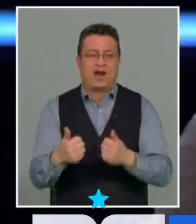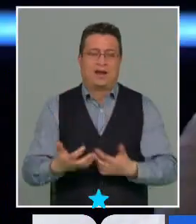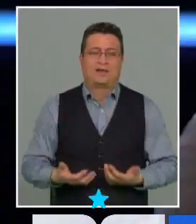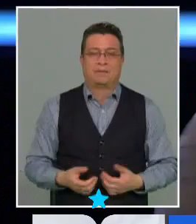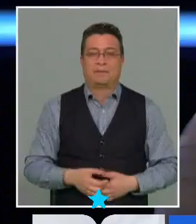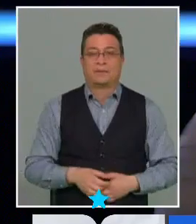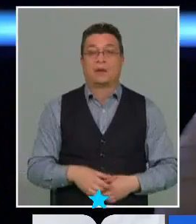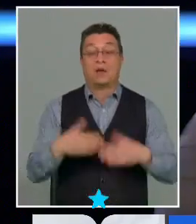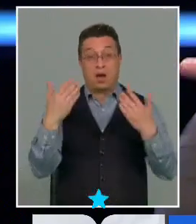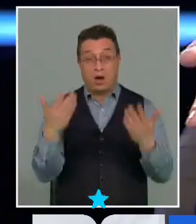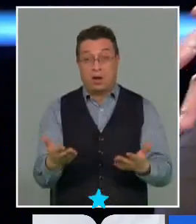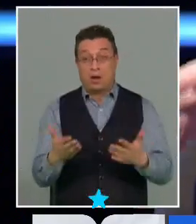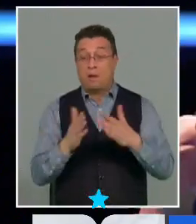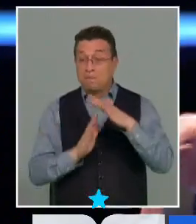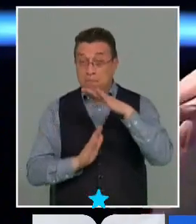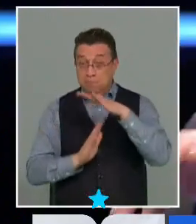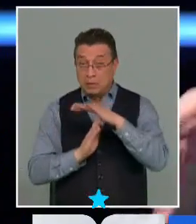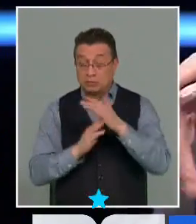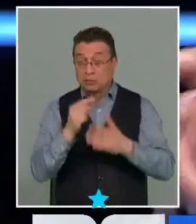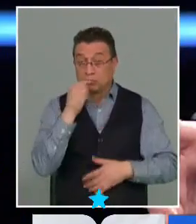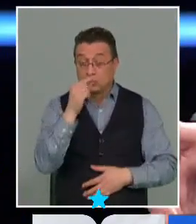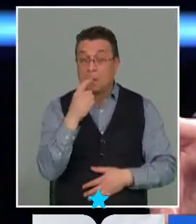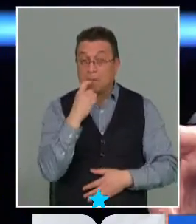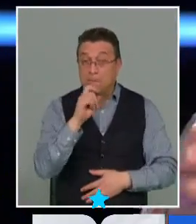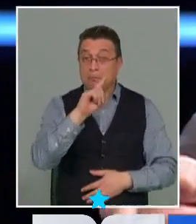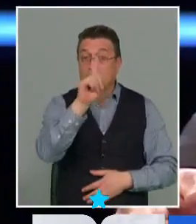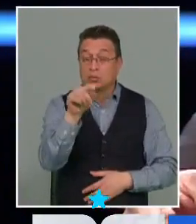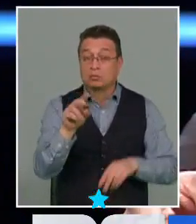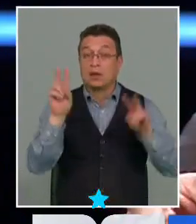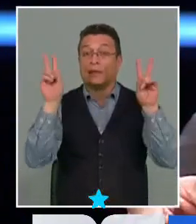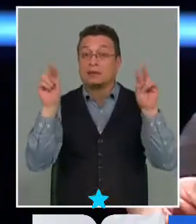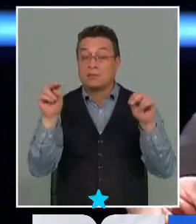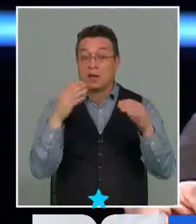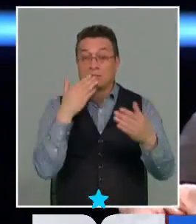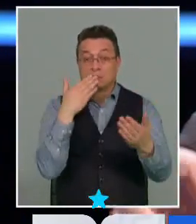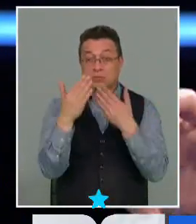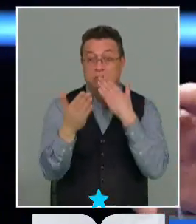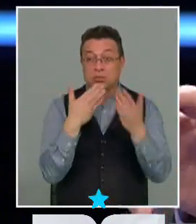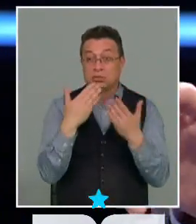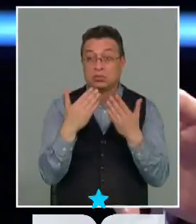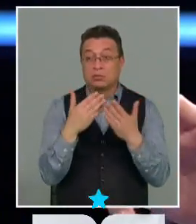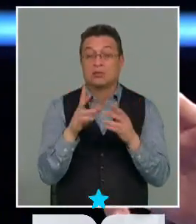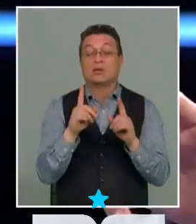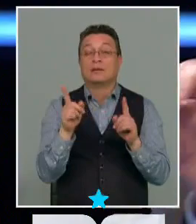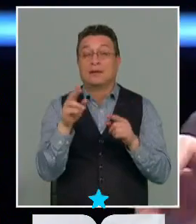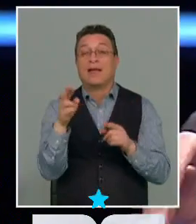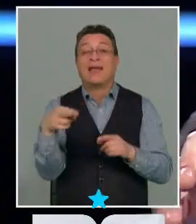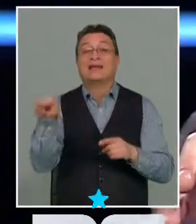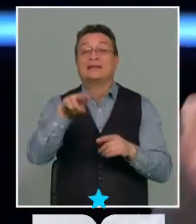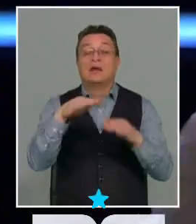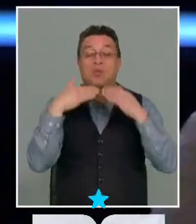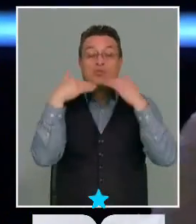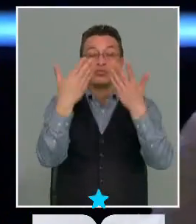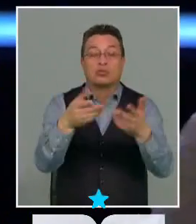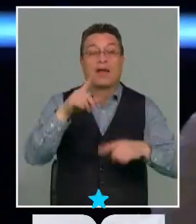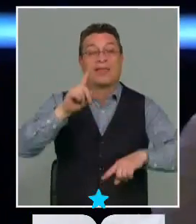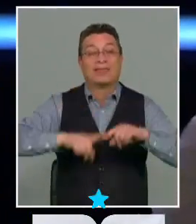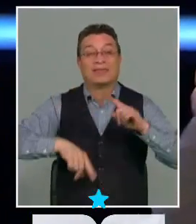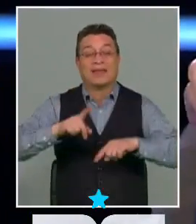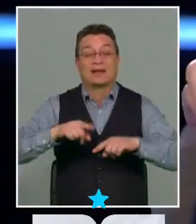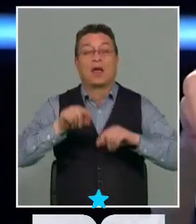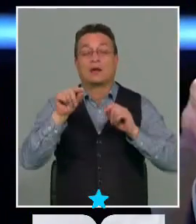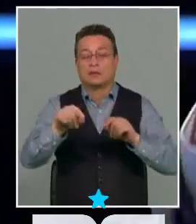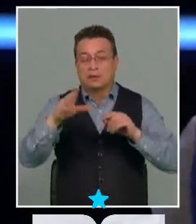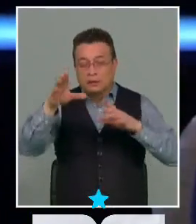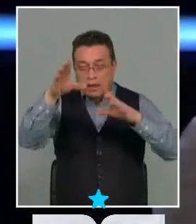vamos a hacer una pausa pero voy a dejar planteada una pregunta un tema digamos lo que estamos conversando lo que es la restitución de tierra pero entrando también a la